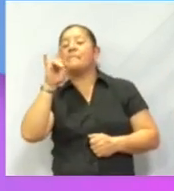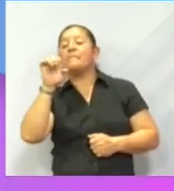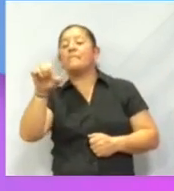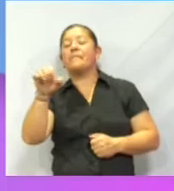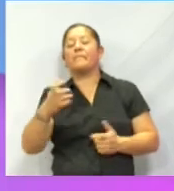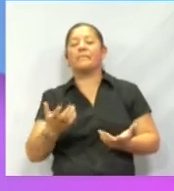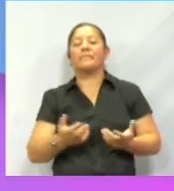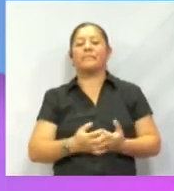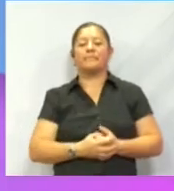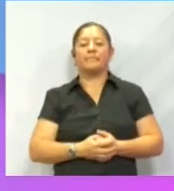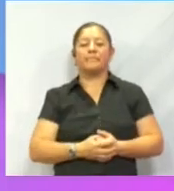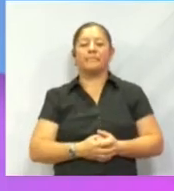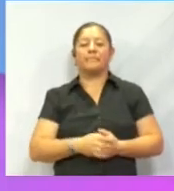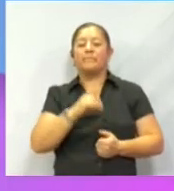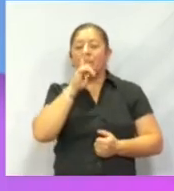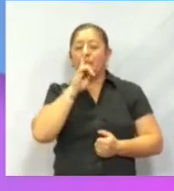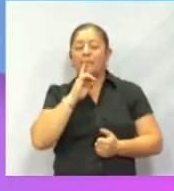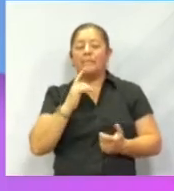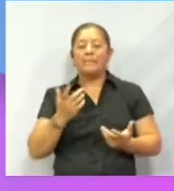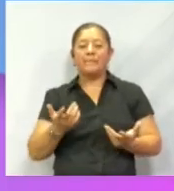Mentira verdad.